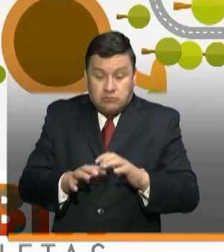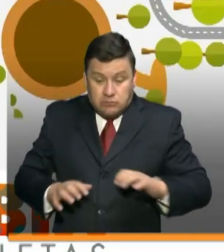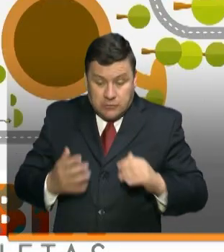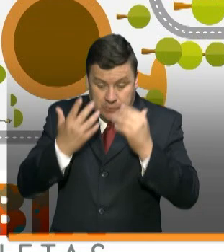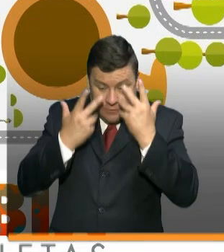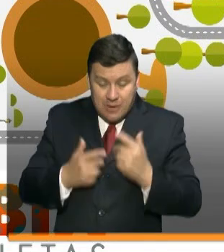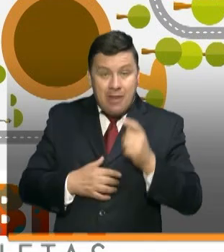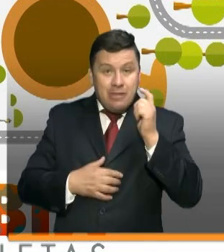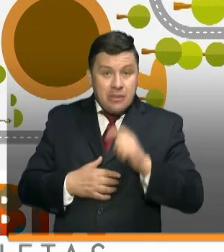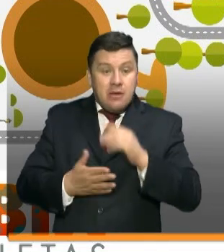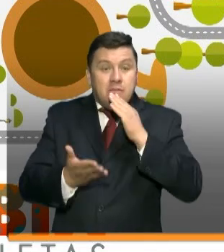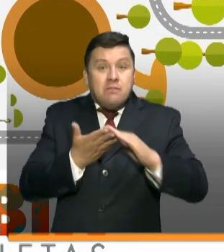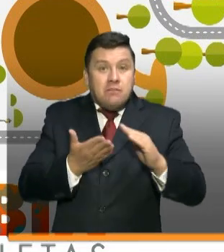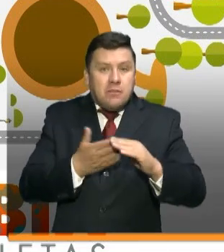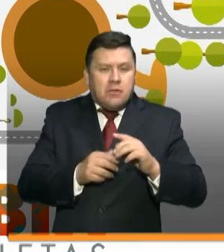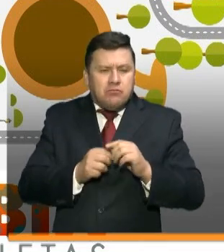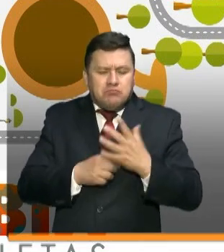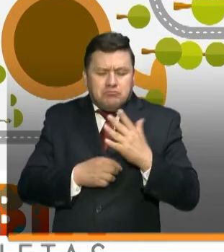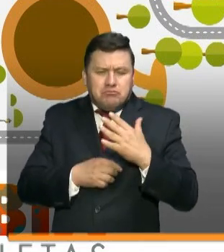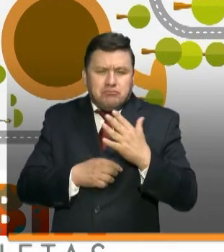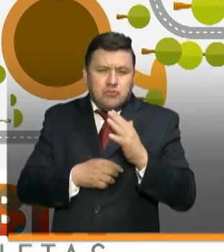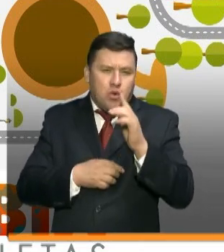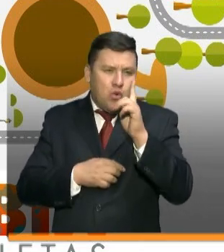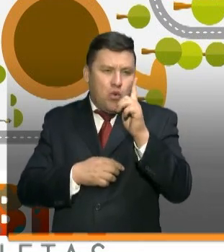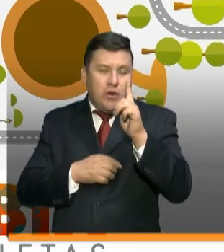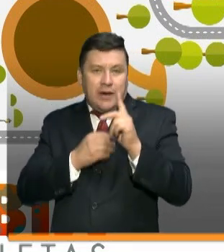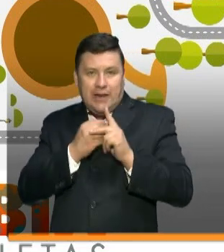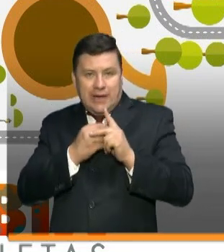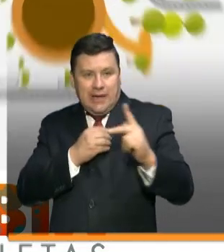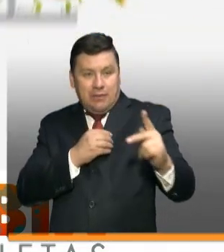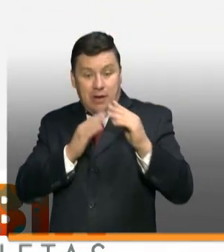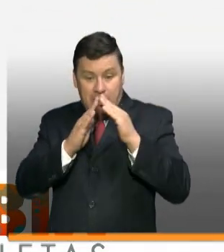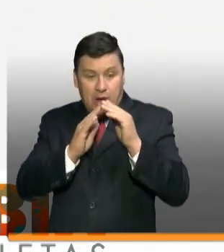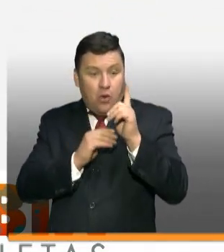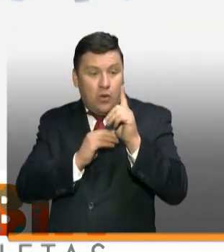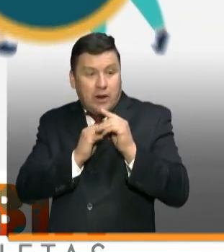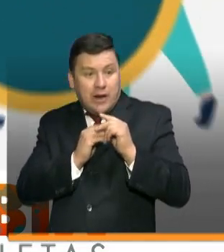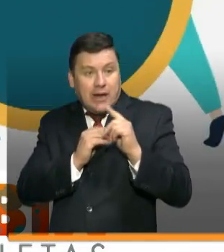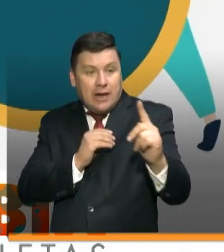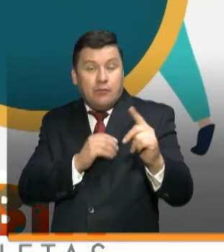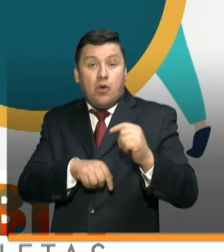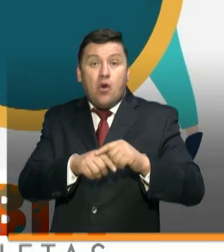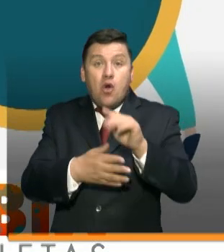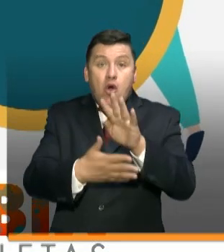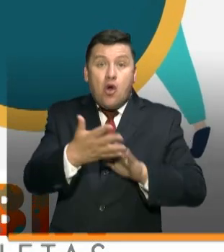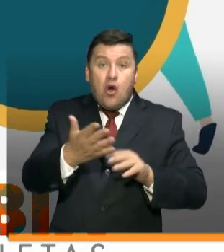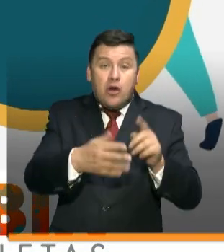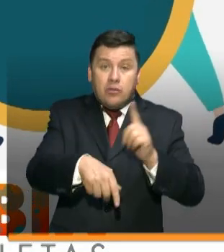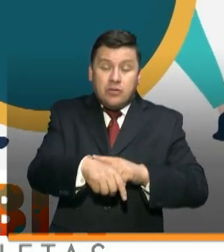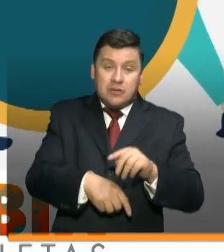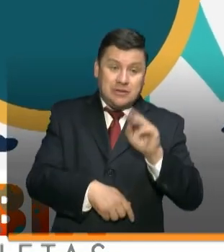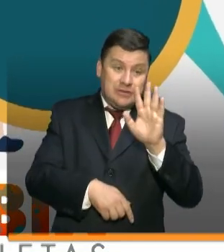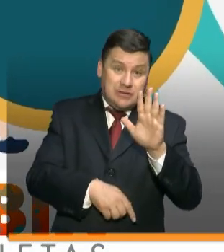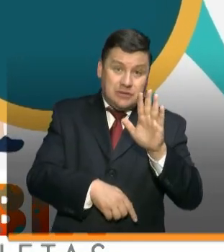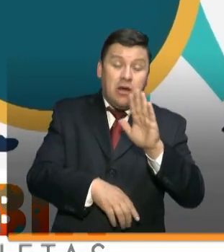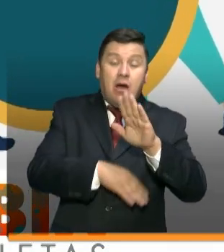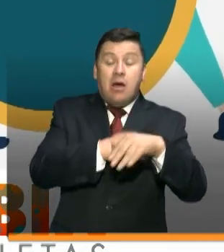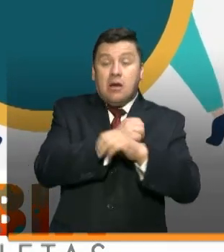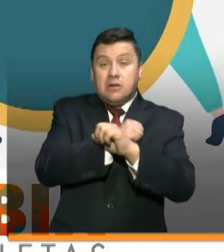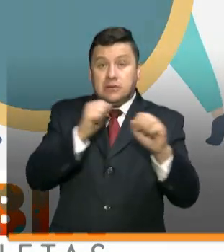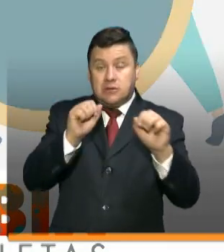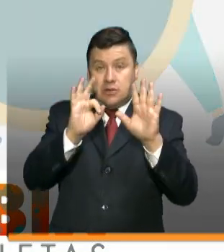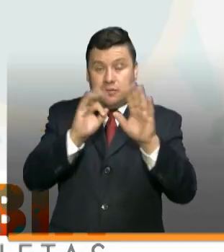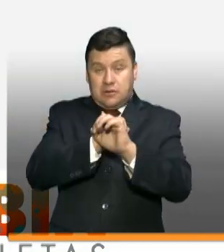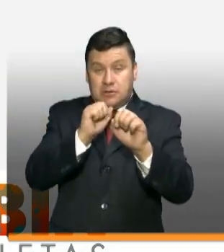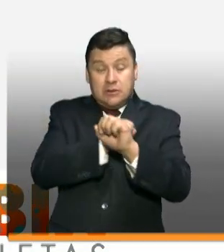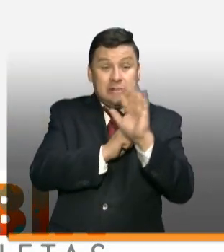física será permitida en un radio de un kilómetro del lugar de residencia. El horario permitido es de 5 a 8 de la